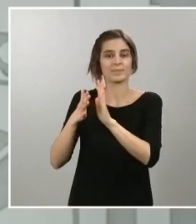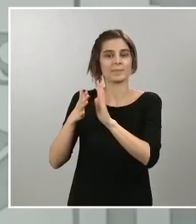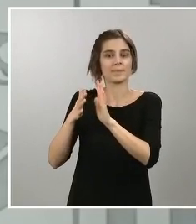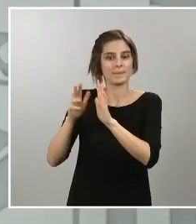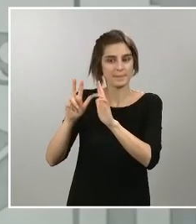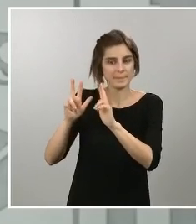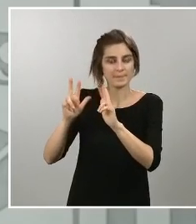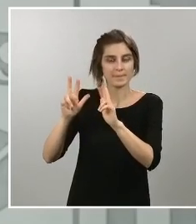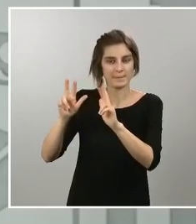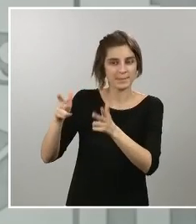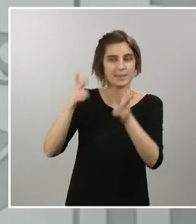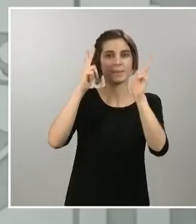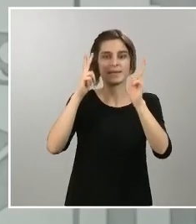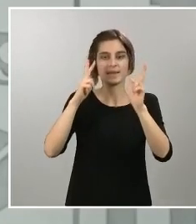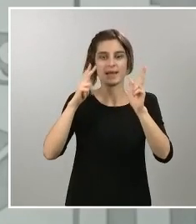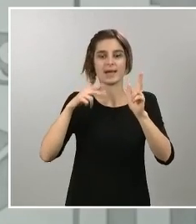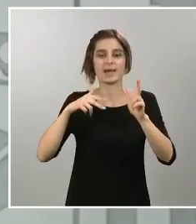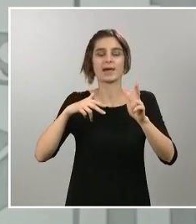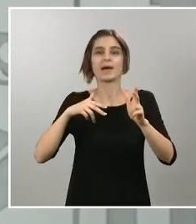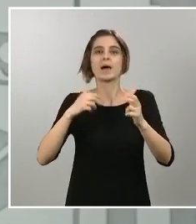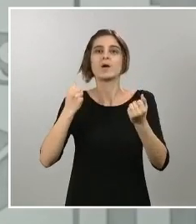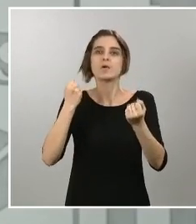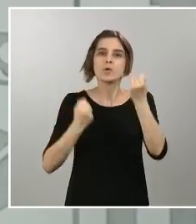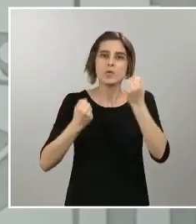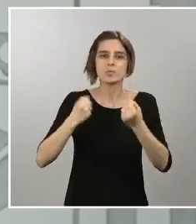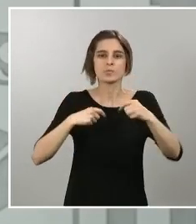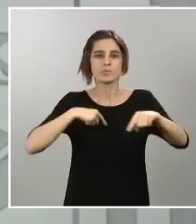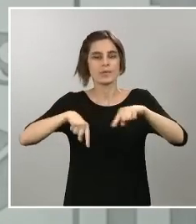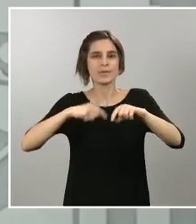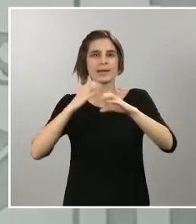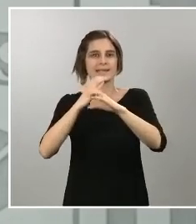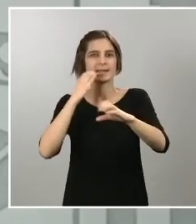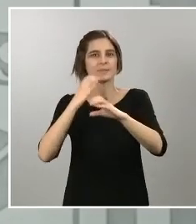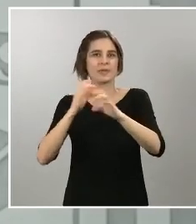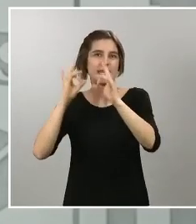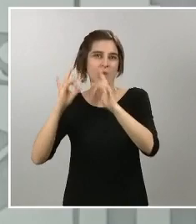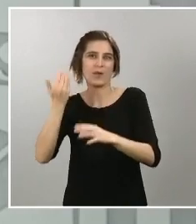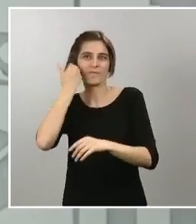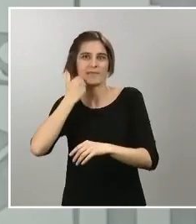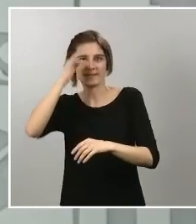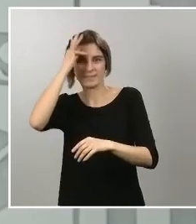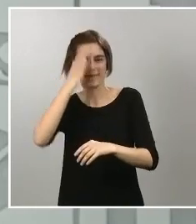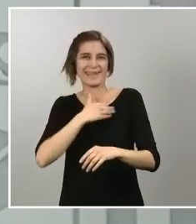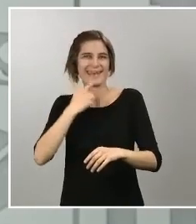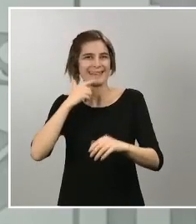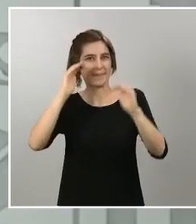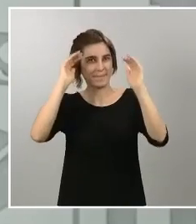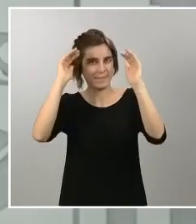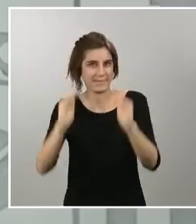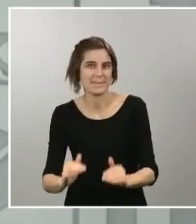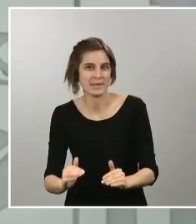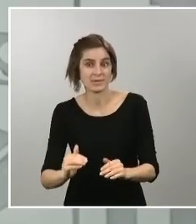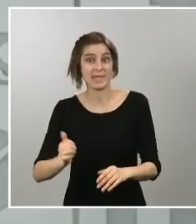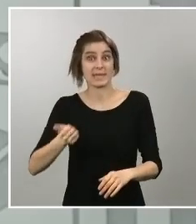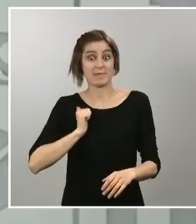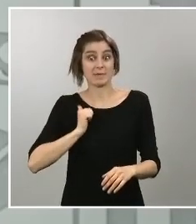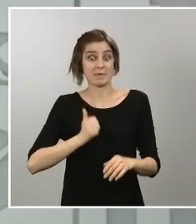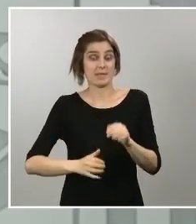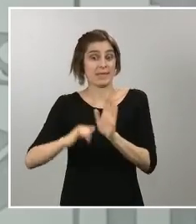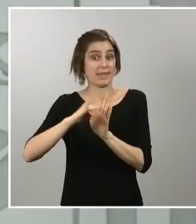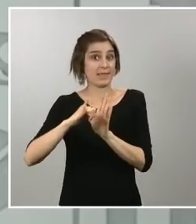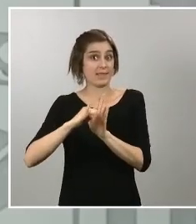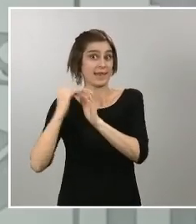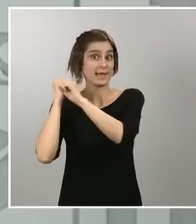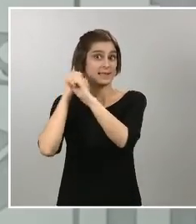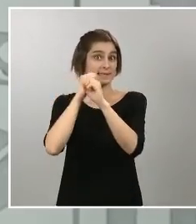durante los fines de semana y lo hacemos aprovechando la prontitud de esos días festivos de esas vacaciones de Semana Santa